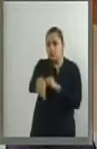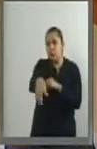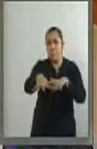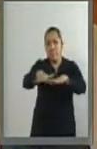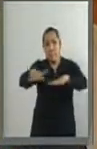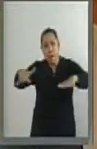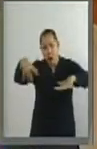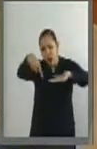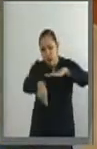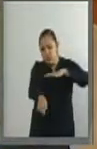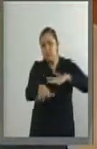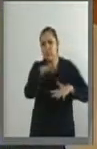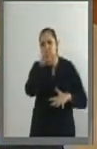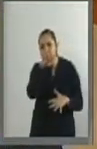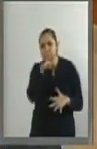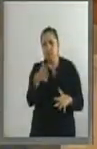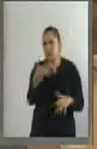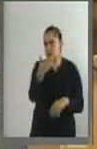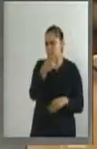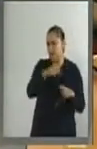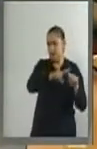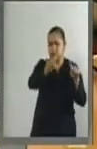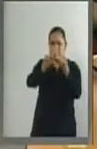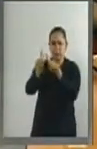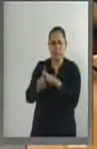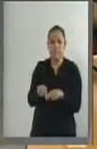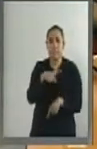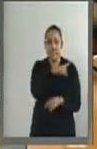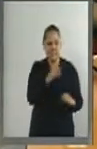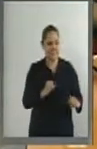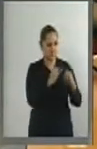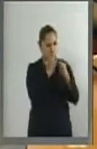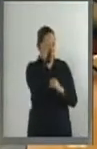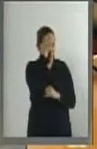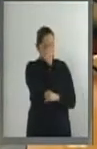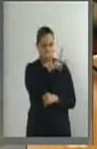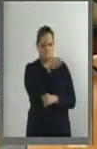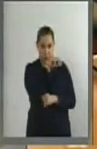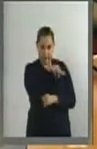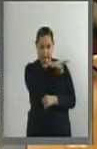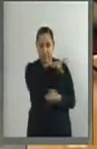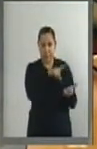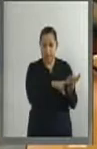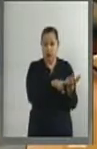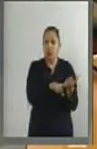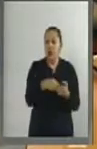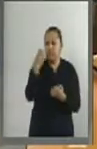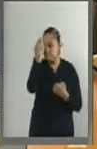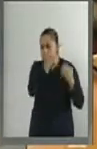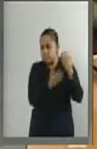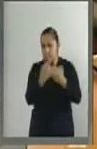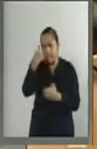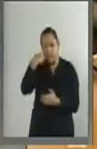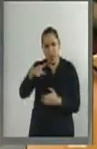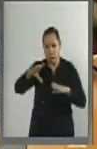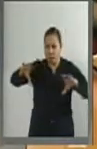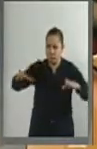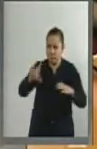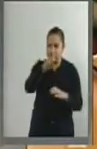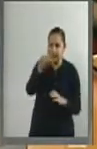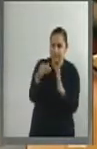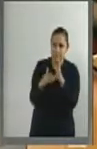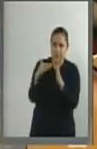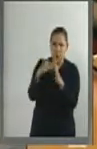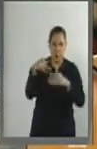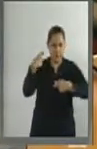el Instituto de Ciencias del Mar de la UNAM, una isla de 100 millones de toneladas de plásticos, de